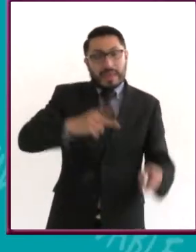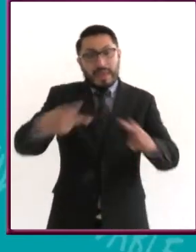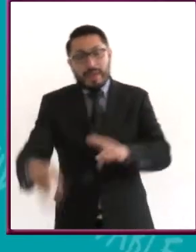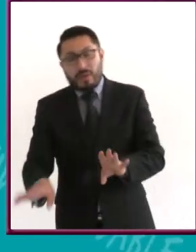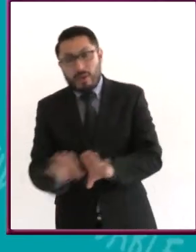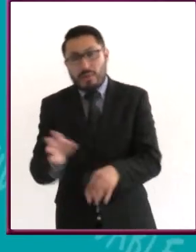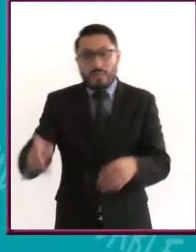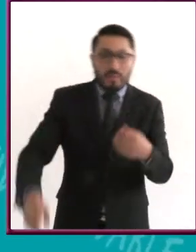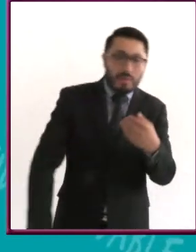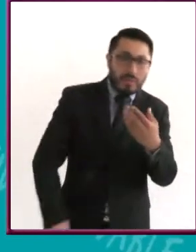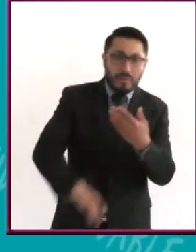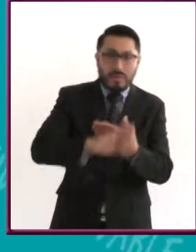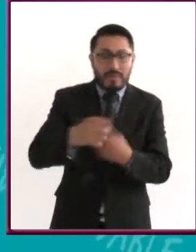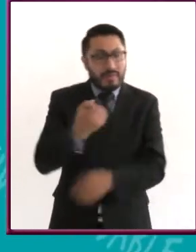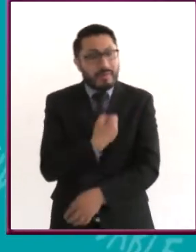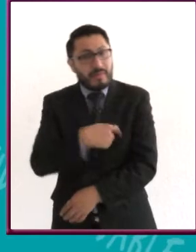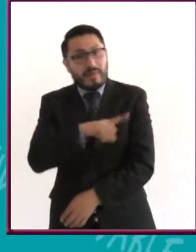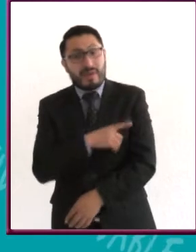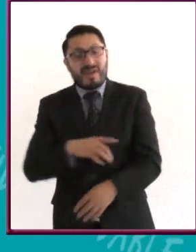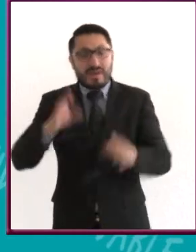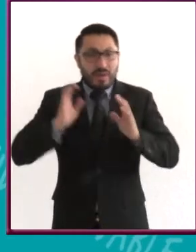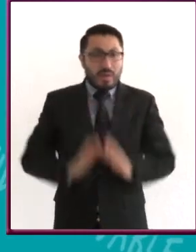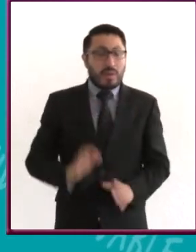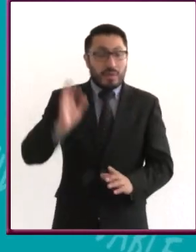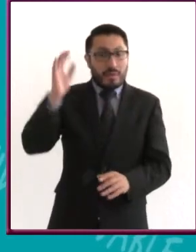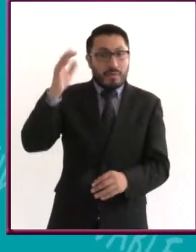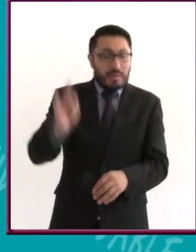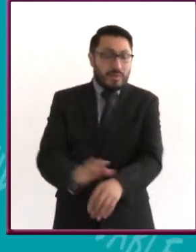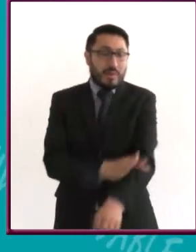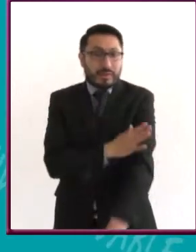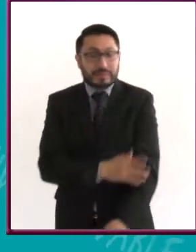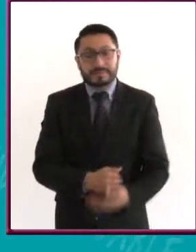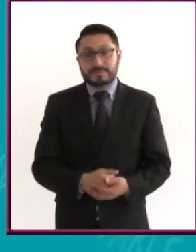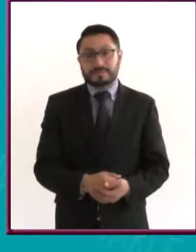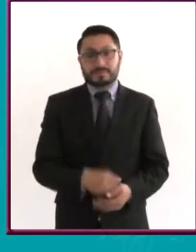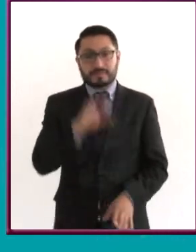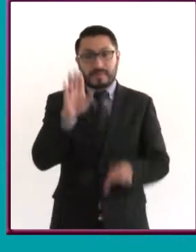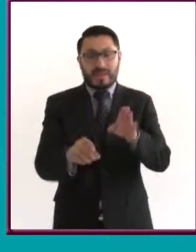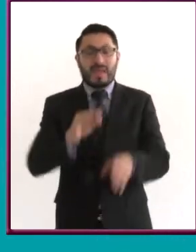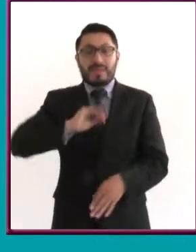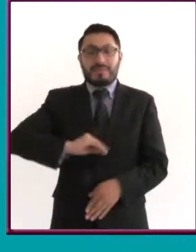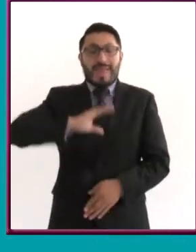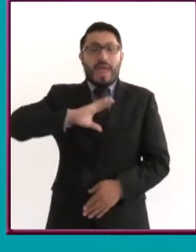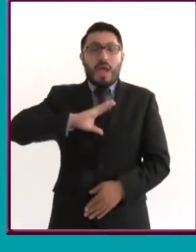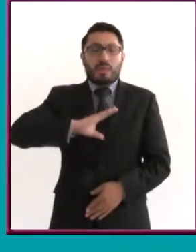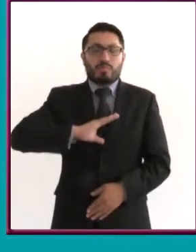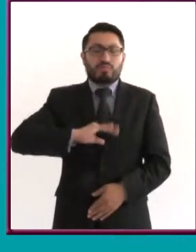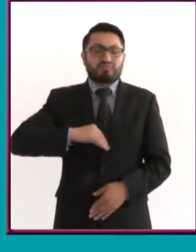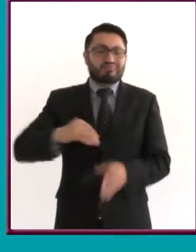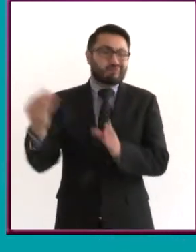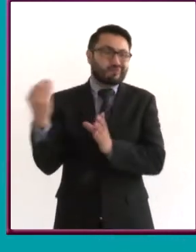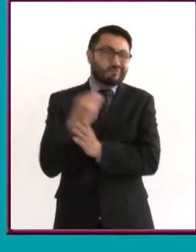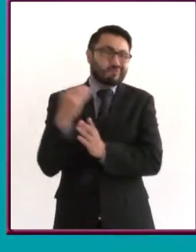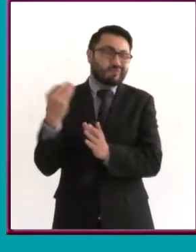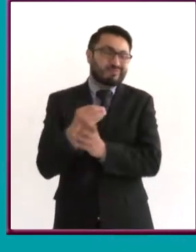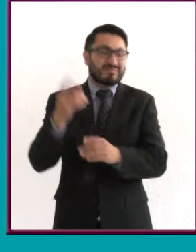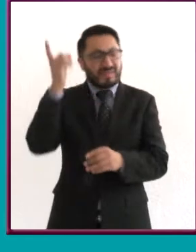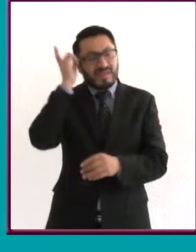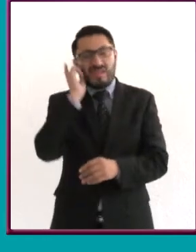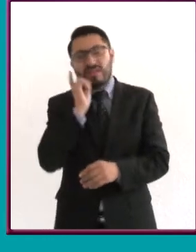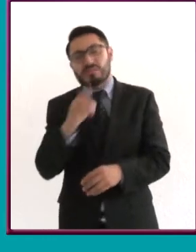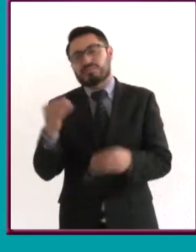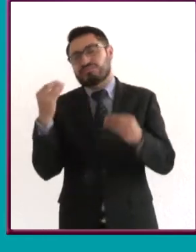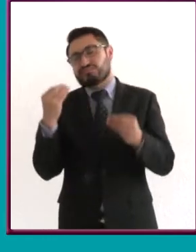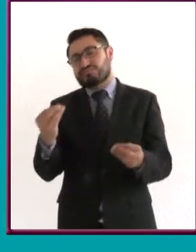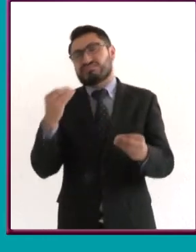perjudicar nuestra salud física y emocional. Cuando nuestra autoestima está baja, solemos descuidarnos, dormir más de lo necesario,